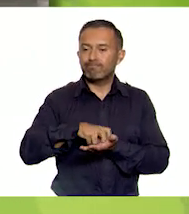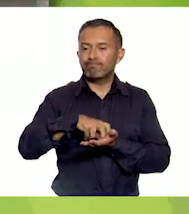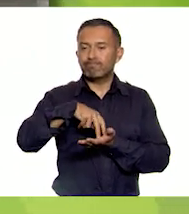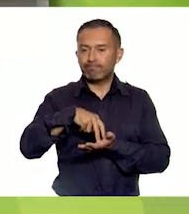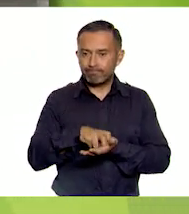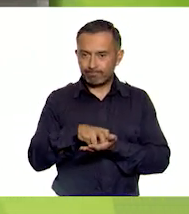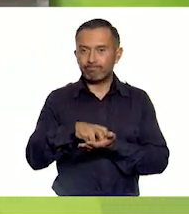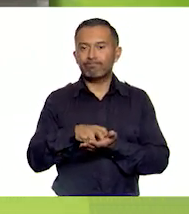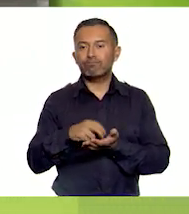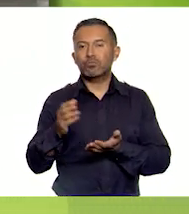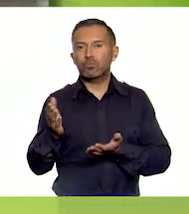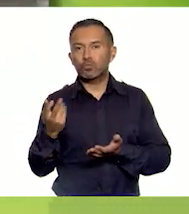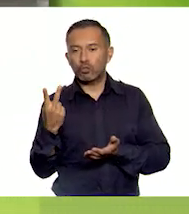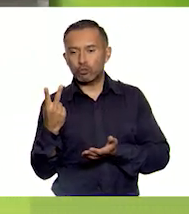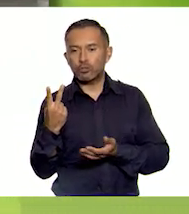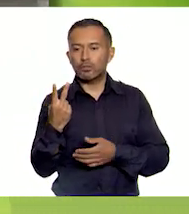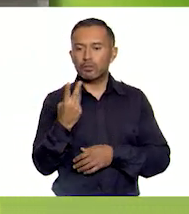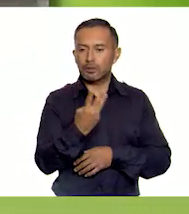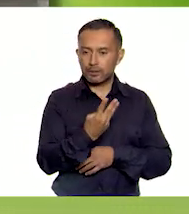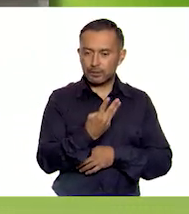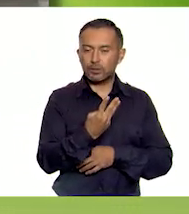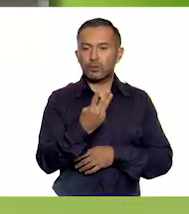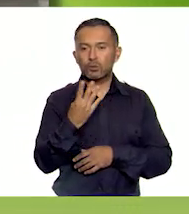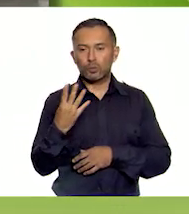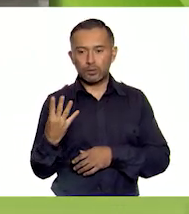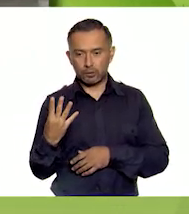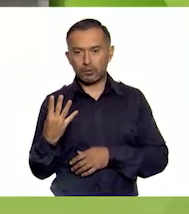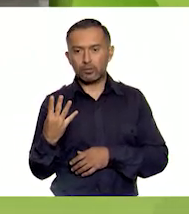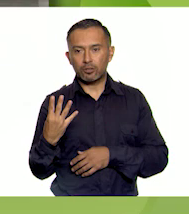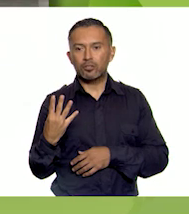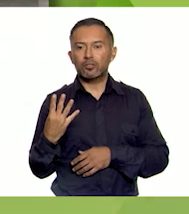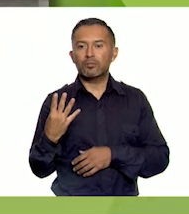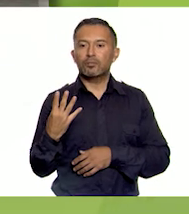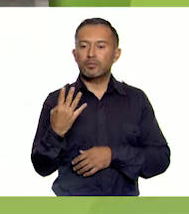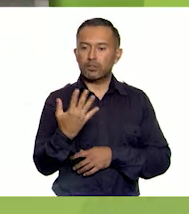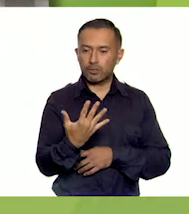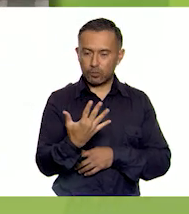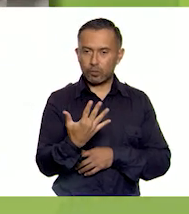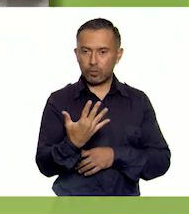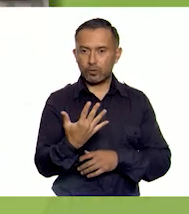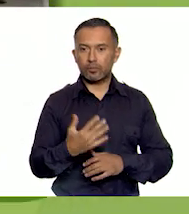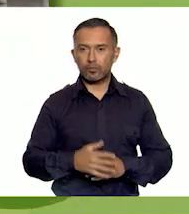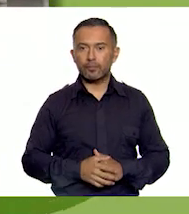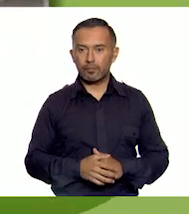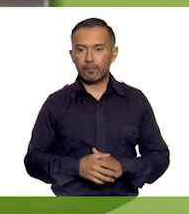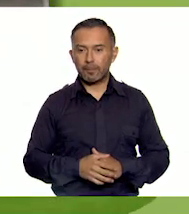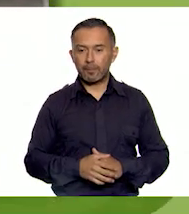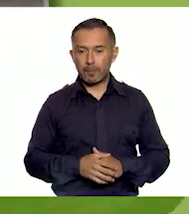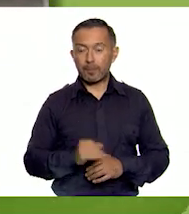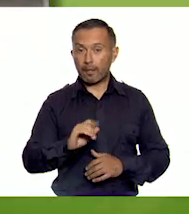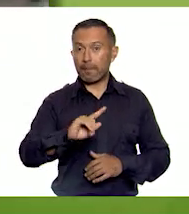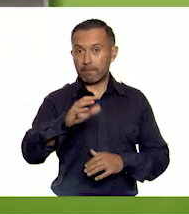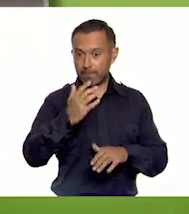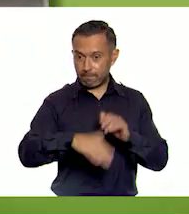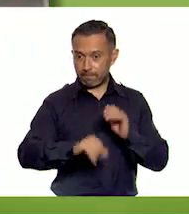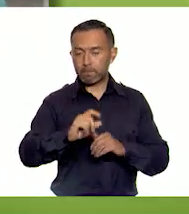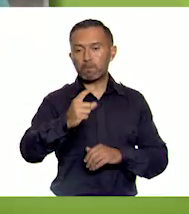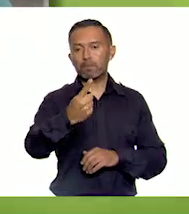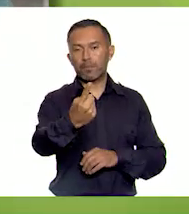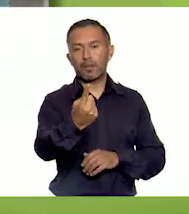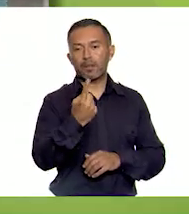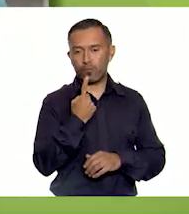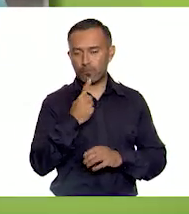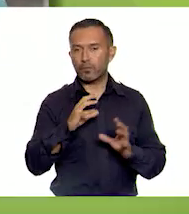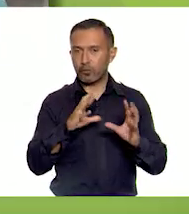Dos, tres, cuatro, cinco. Y regreso mi